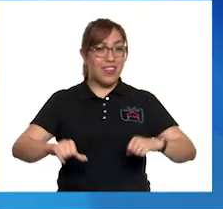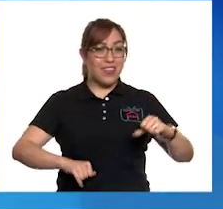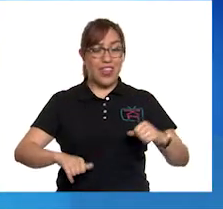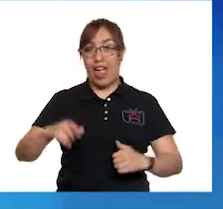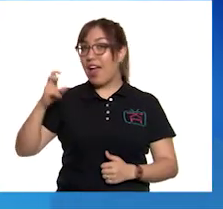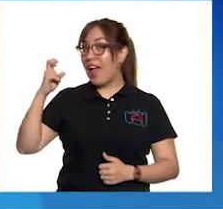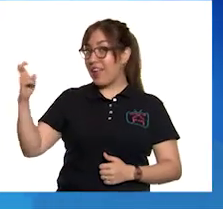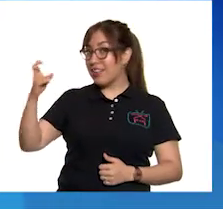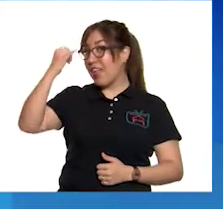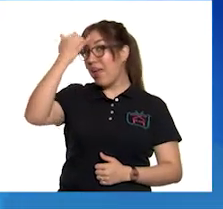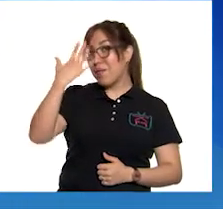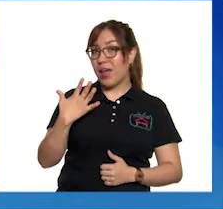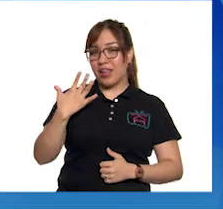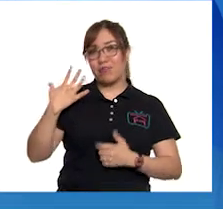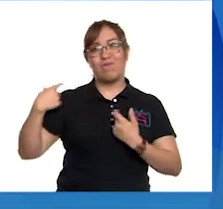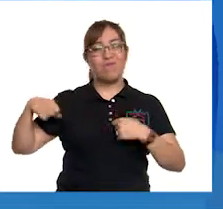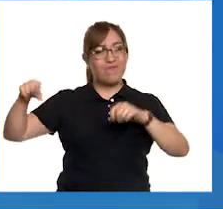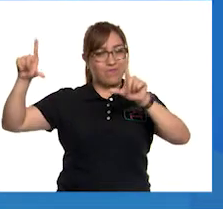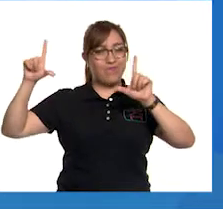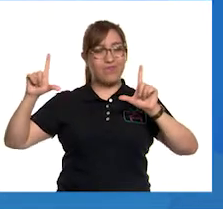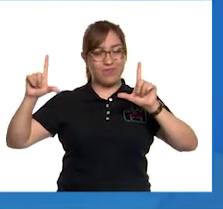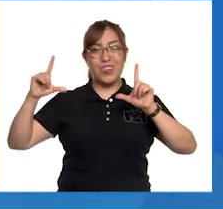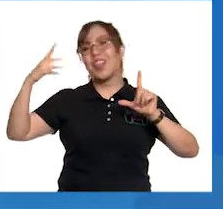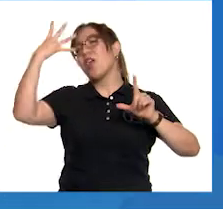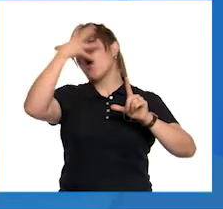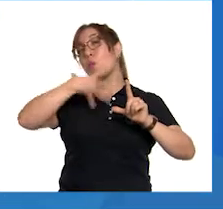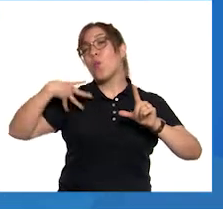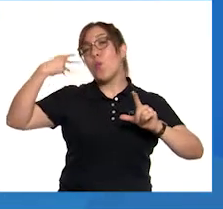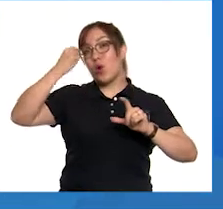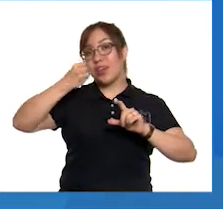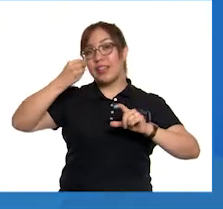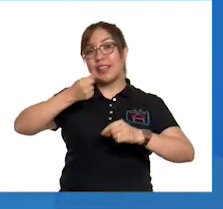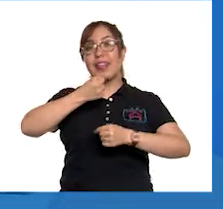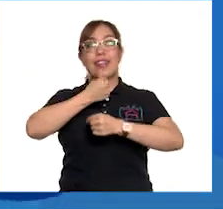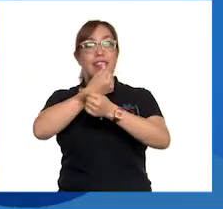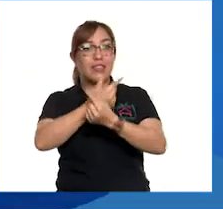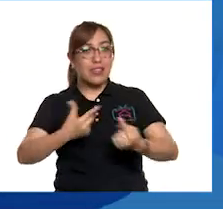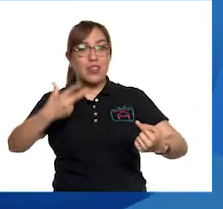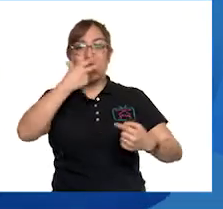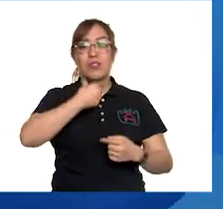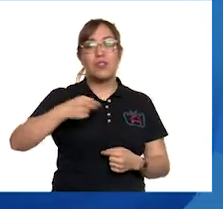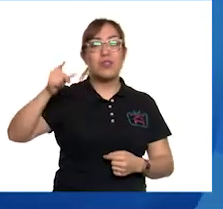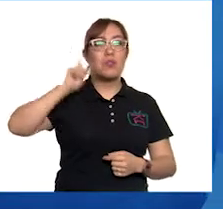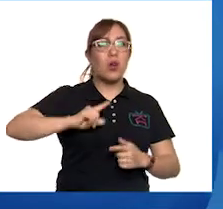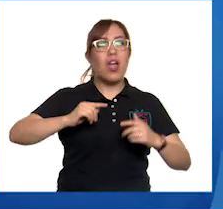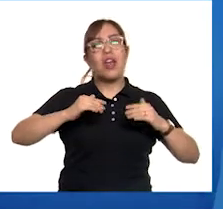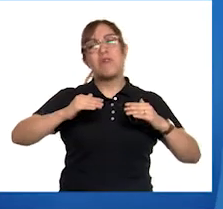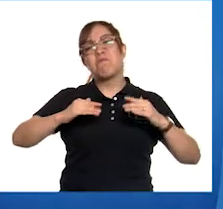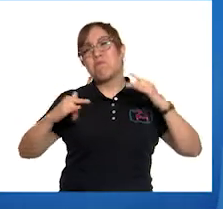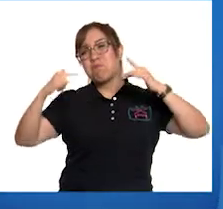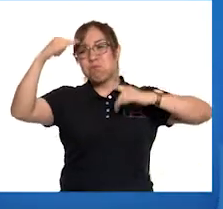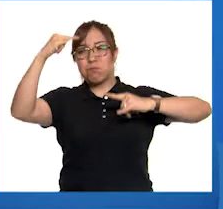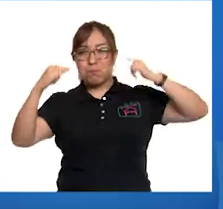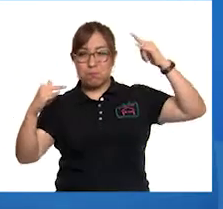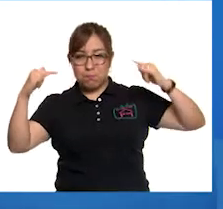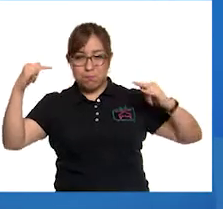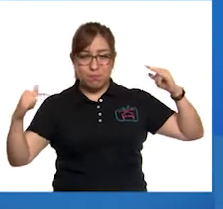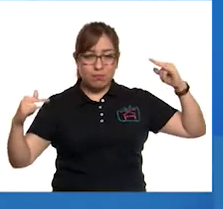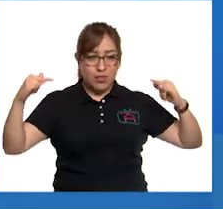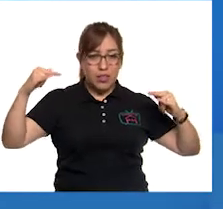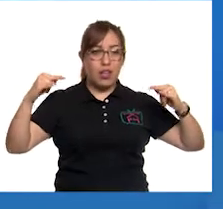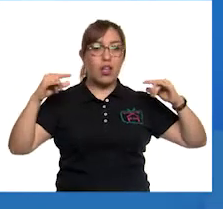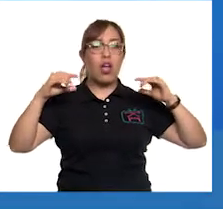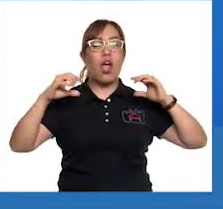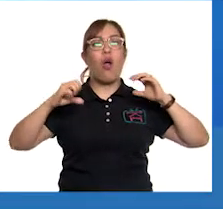una imagen muy bonita. Niñas y niños de distintas estaturas, edades. Algunas pues